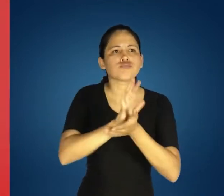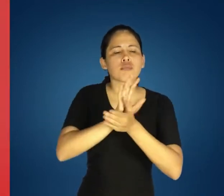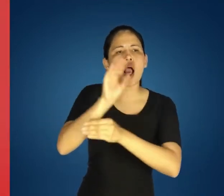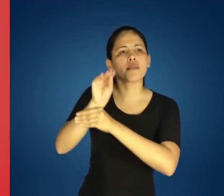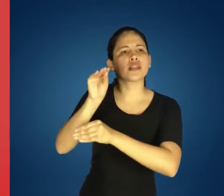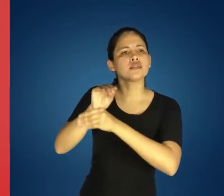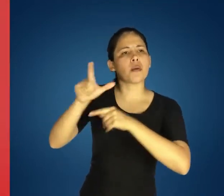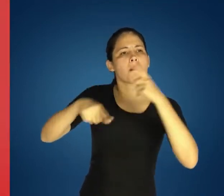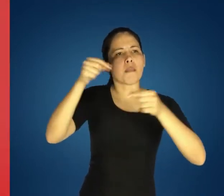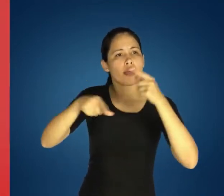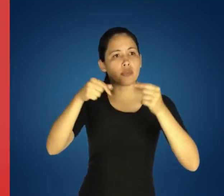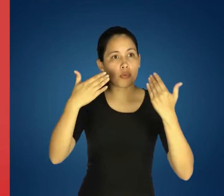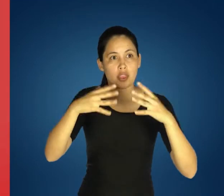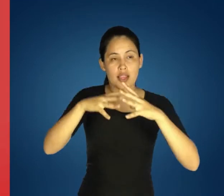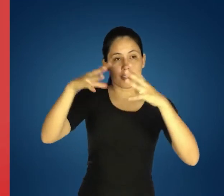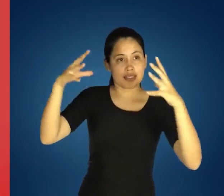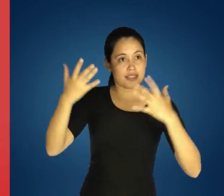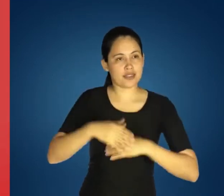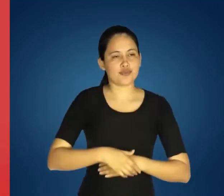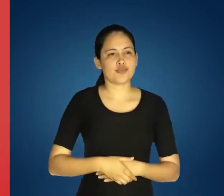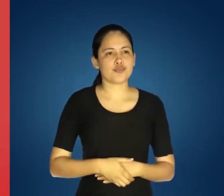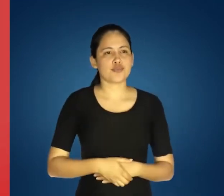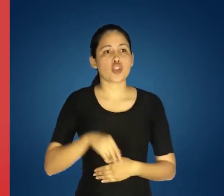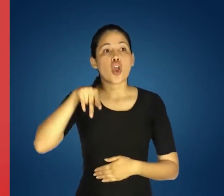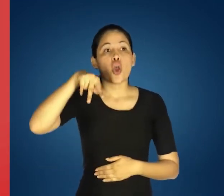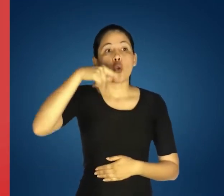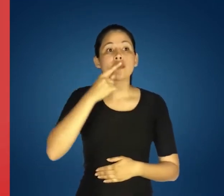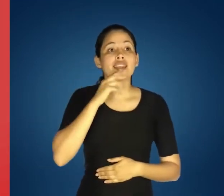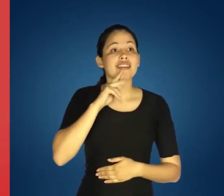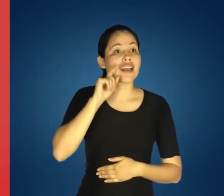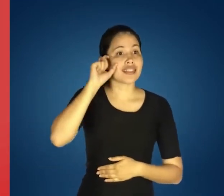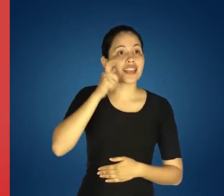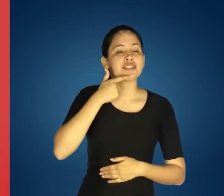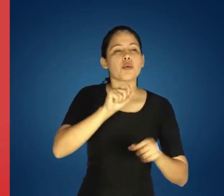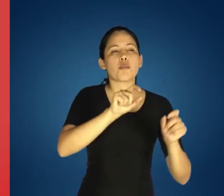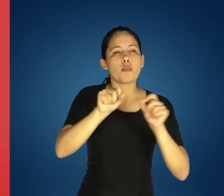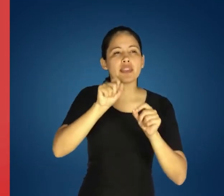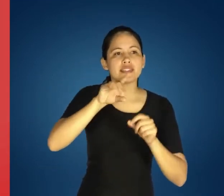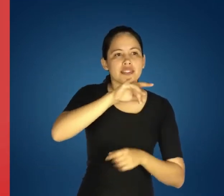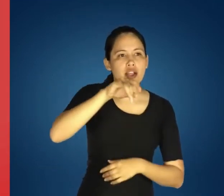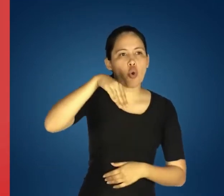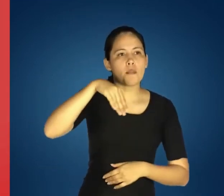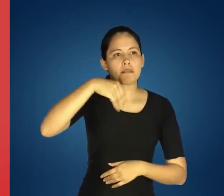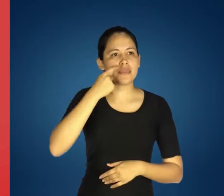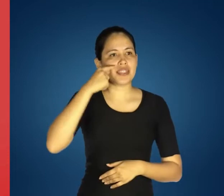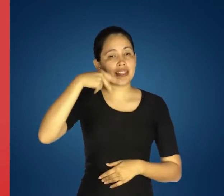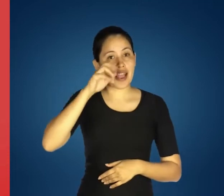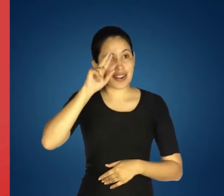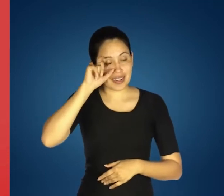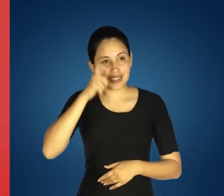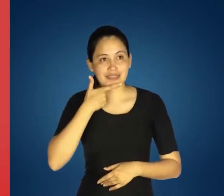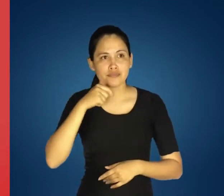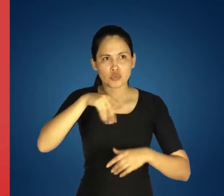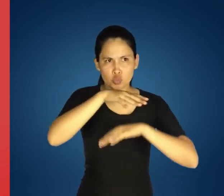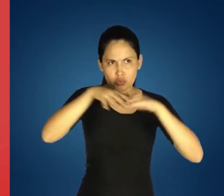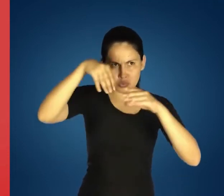Los nutrientes están en la tierra Y son los alimentos que usa la planta para crecer Los